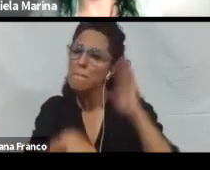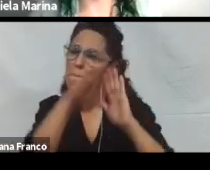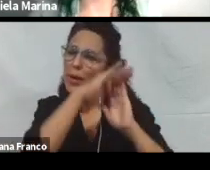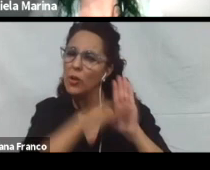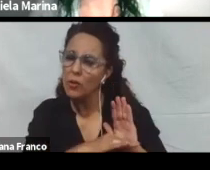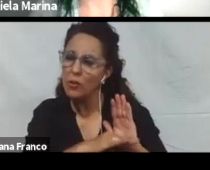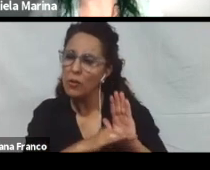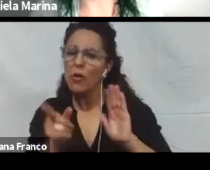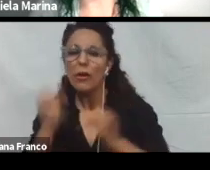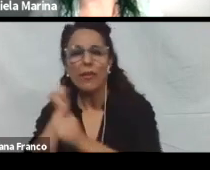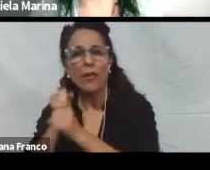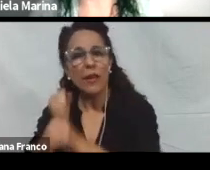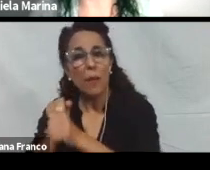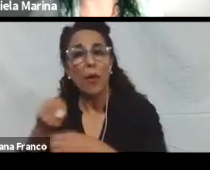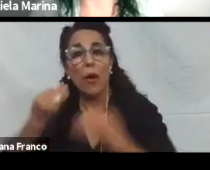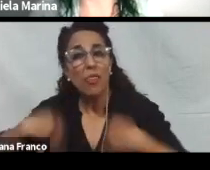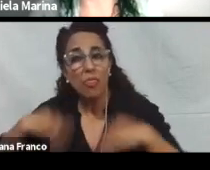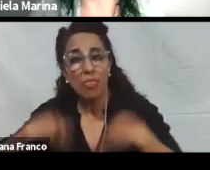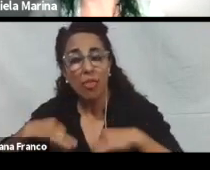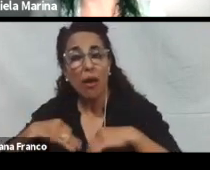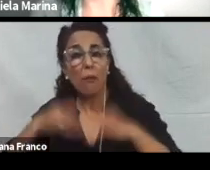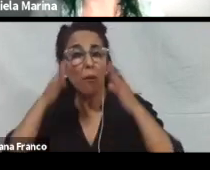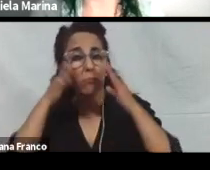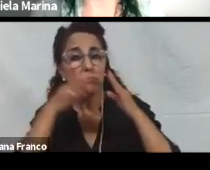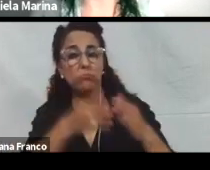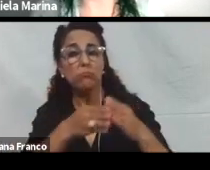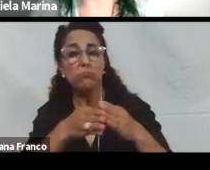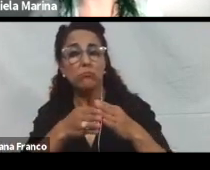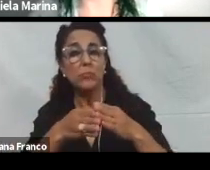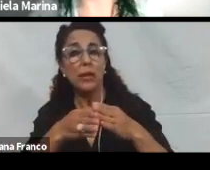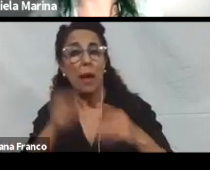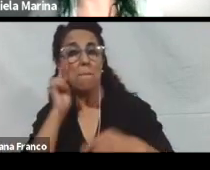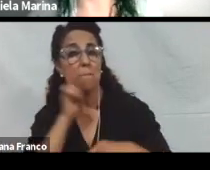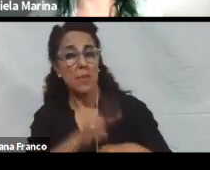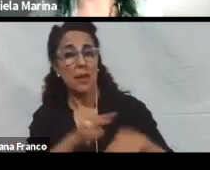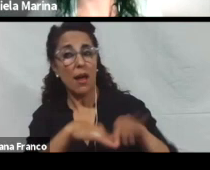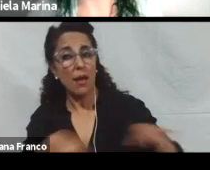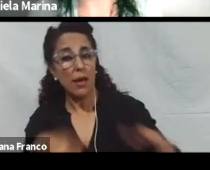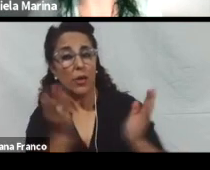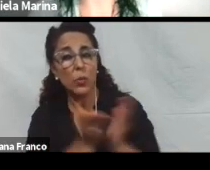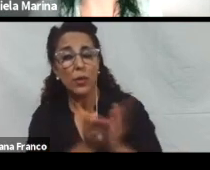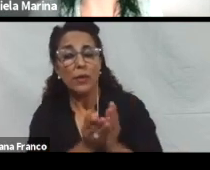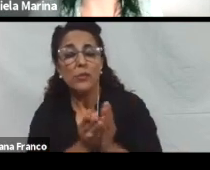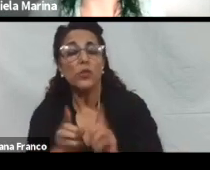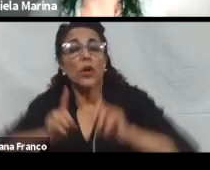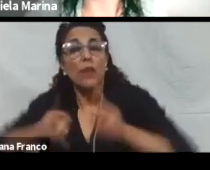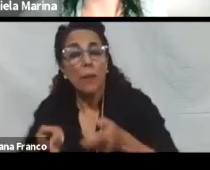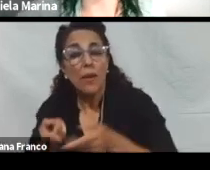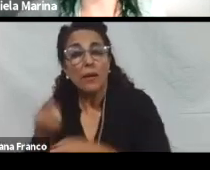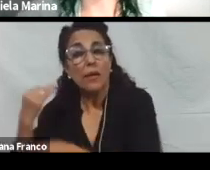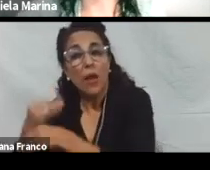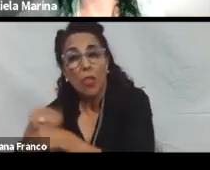educativo debe contemplar no solo la diversidad de los estudiantes, sino también las de los docentes para brindar más